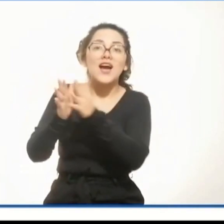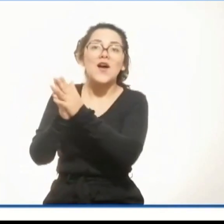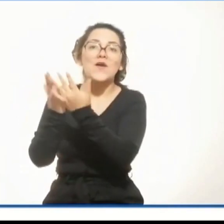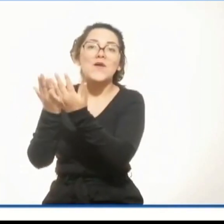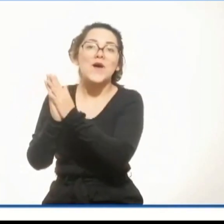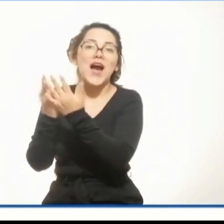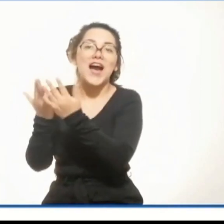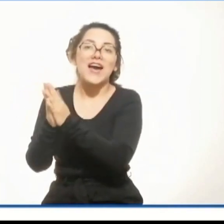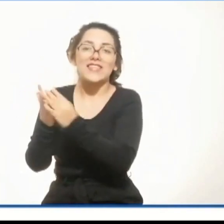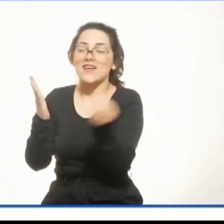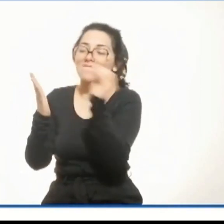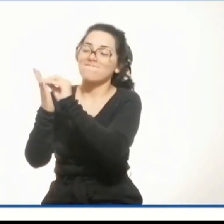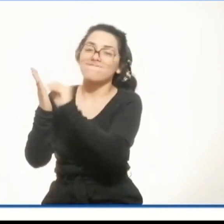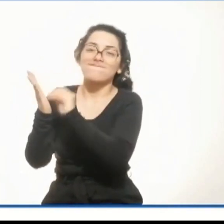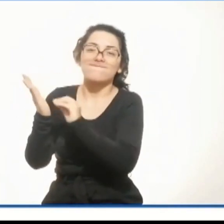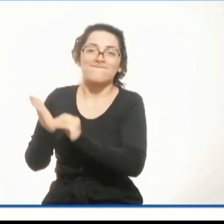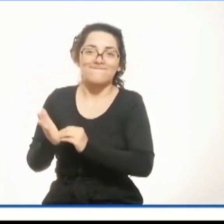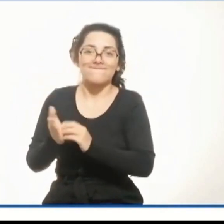cuaderno de trabajo.